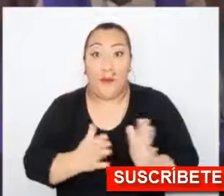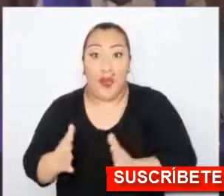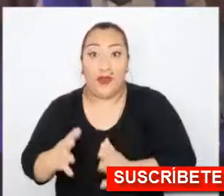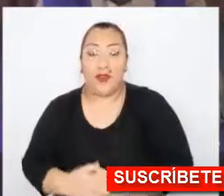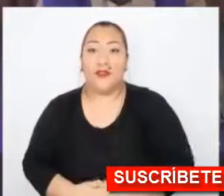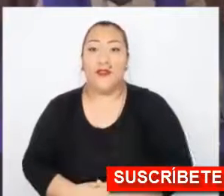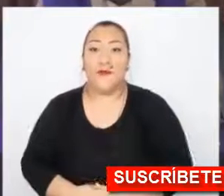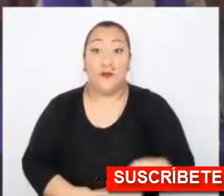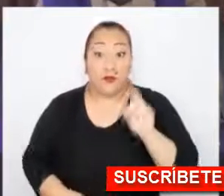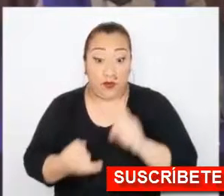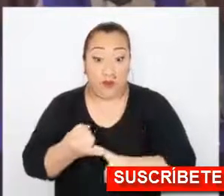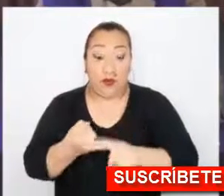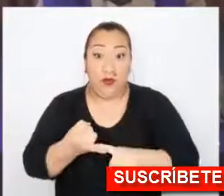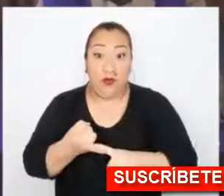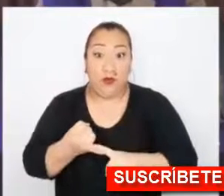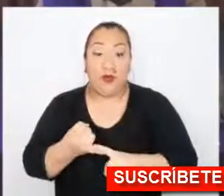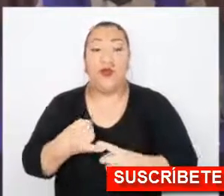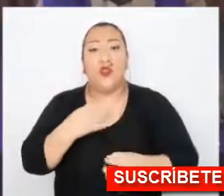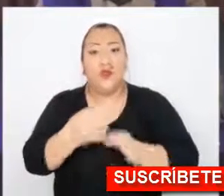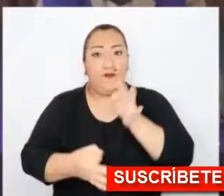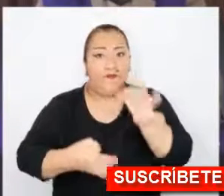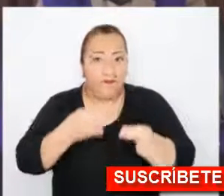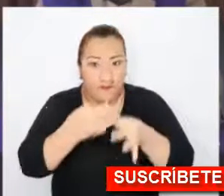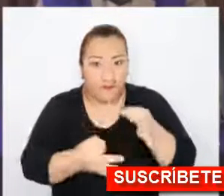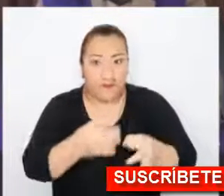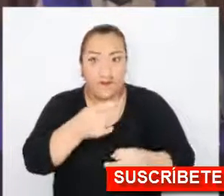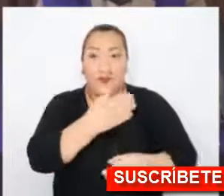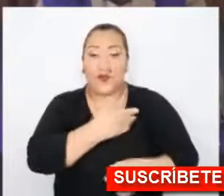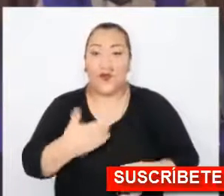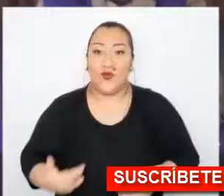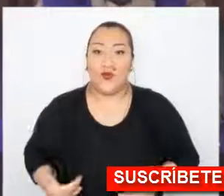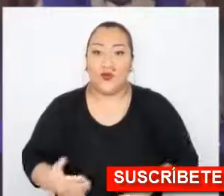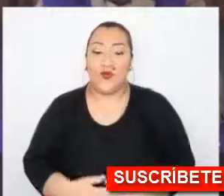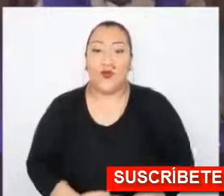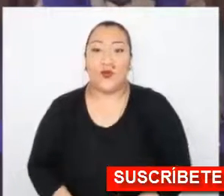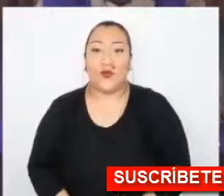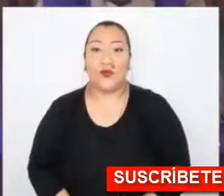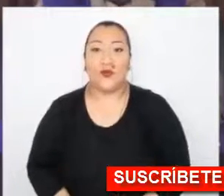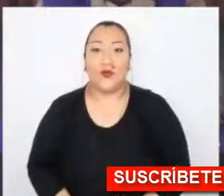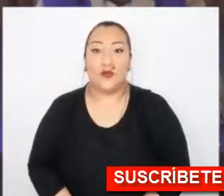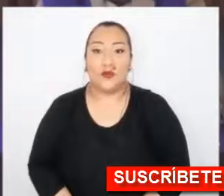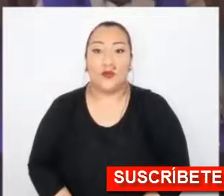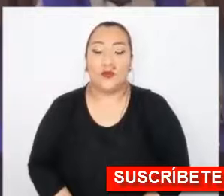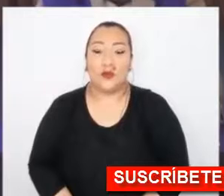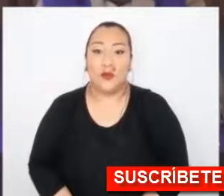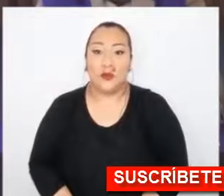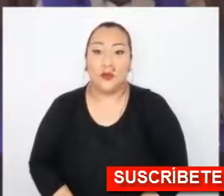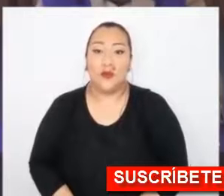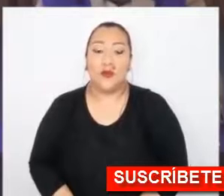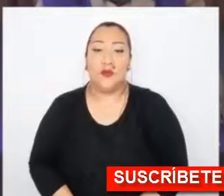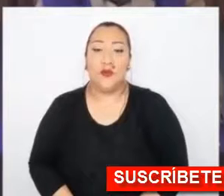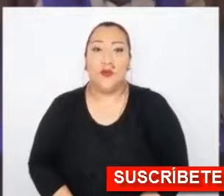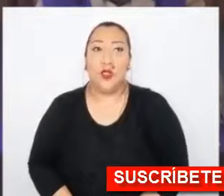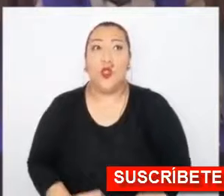cuatro partes. En primer lugar, lo que le estamos diciendo al Presidente de la República,